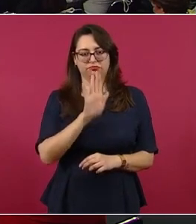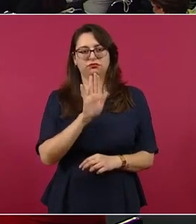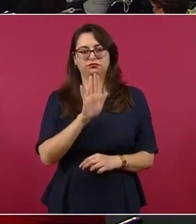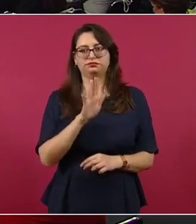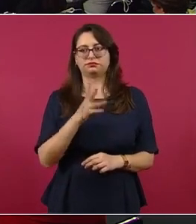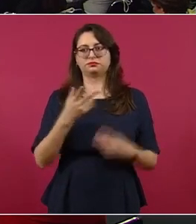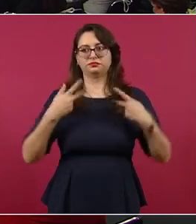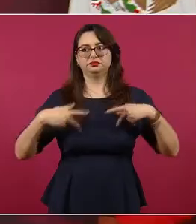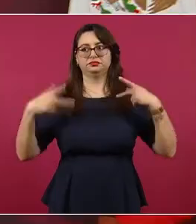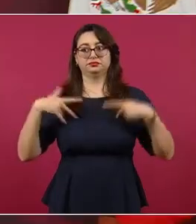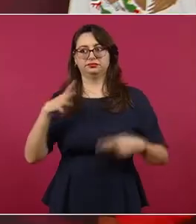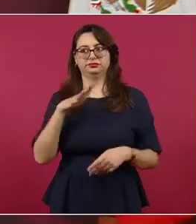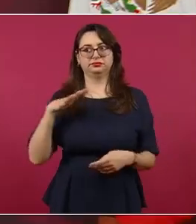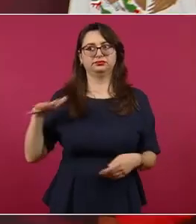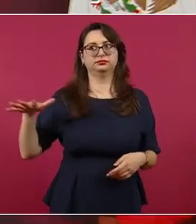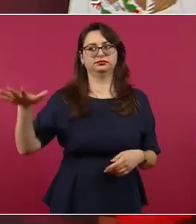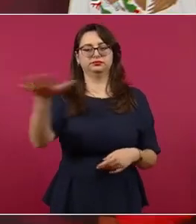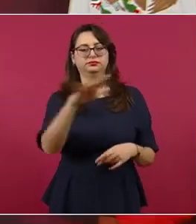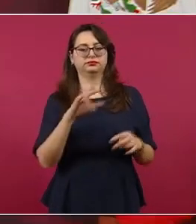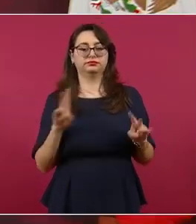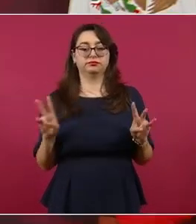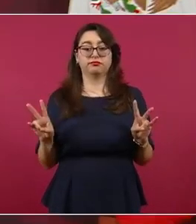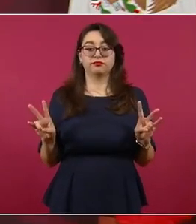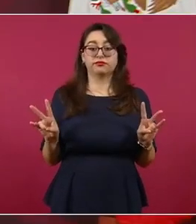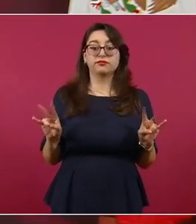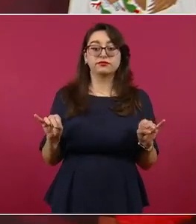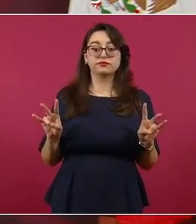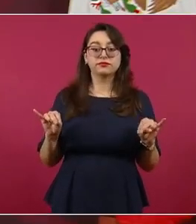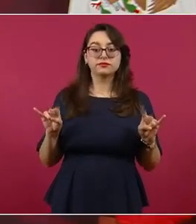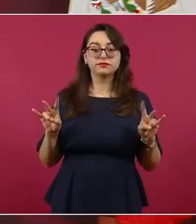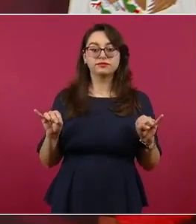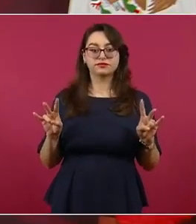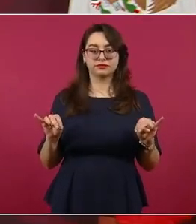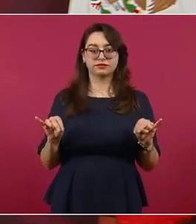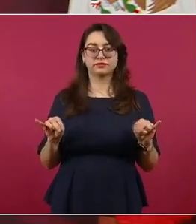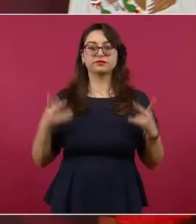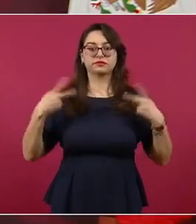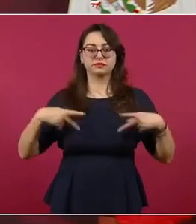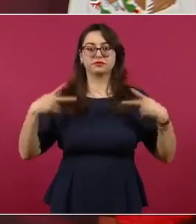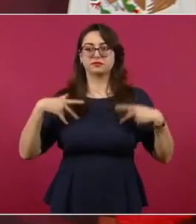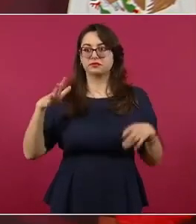porque nuestro pueblo es liberal.